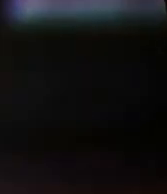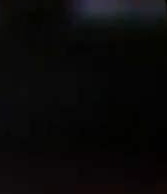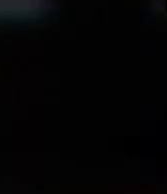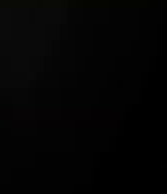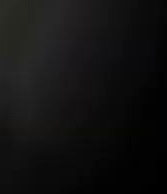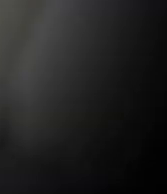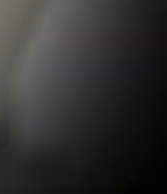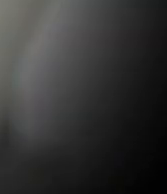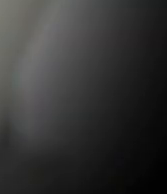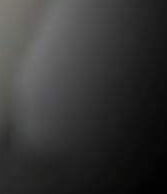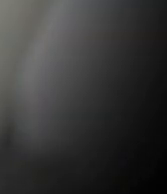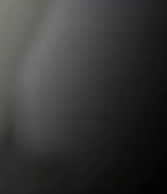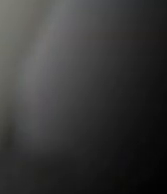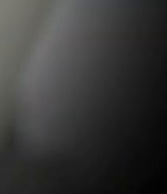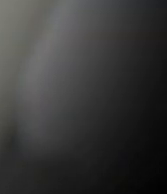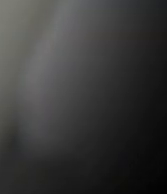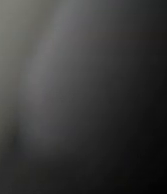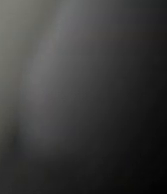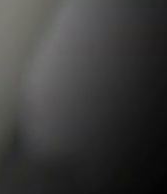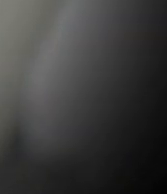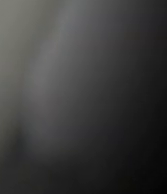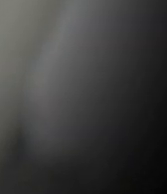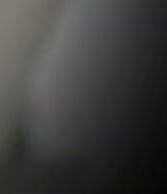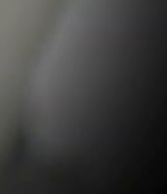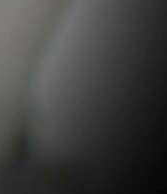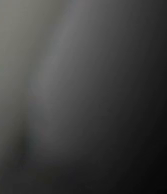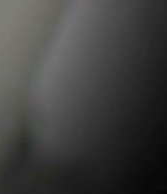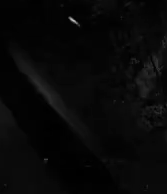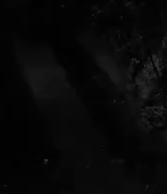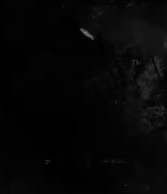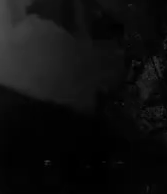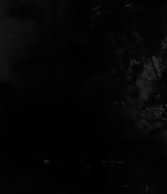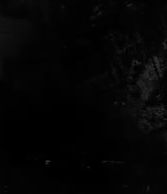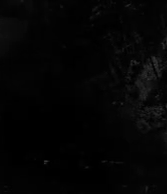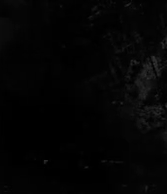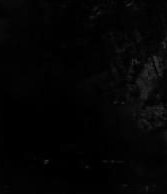Comieron con tu abuelita Ay ¿Y cómo está?